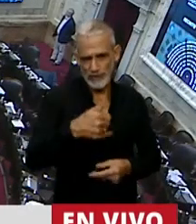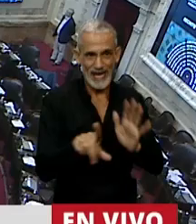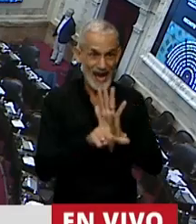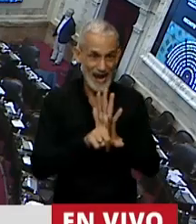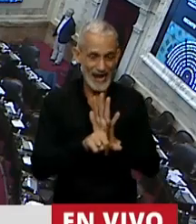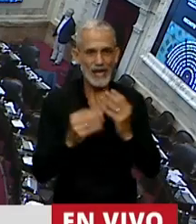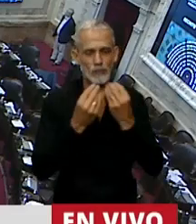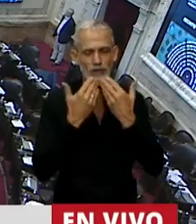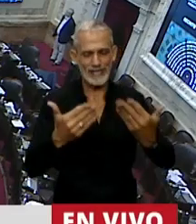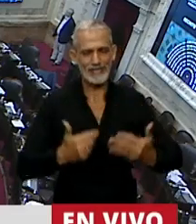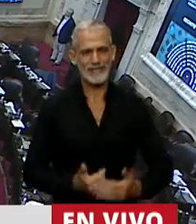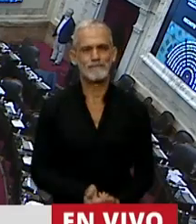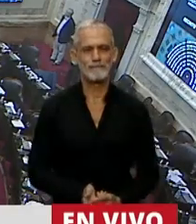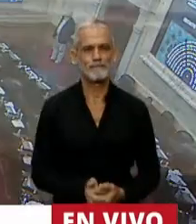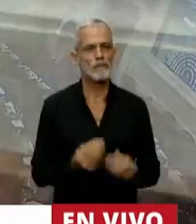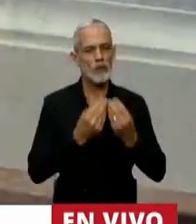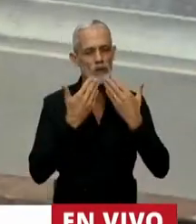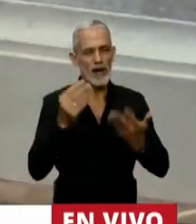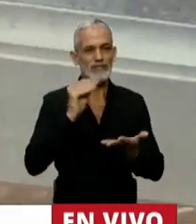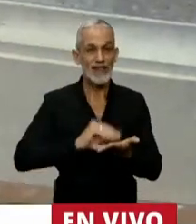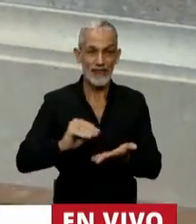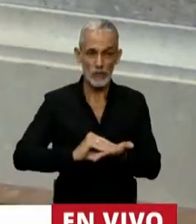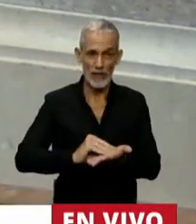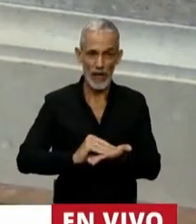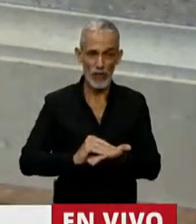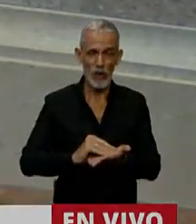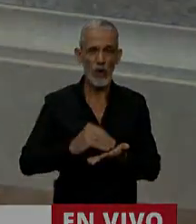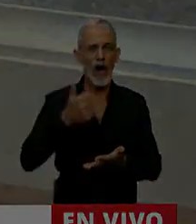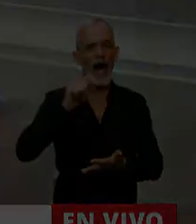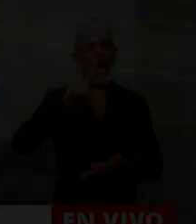ley. Muchas gracias. Muchas gracias, diputado Alderete.